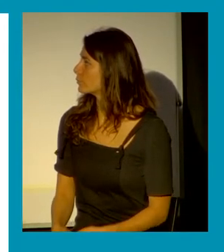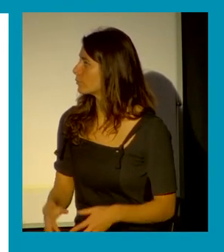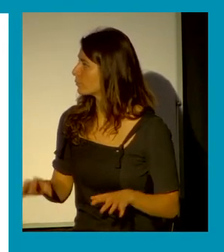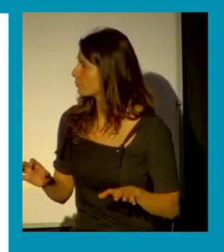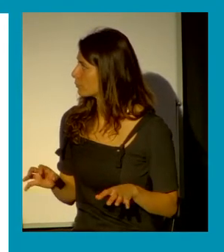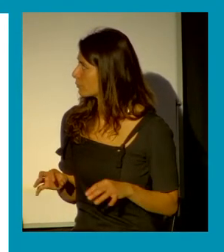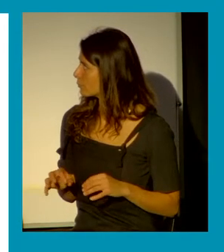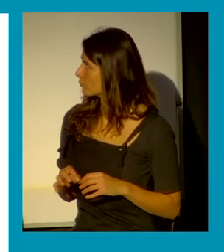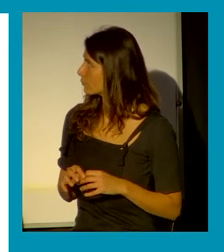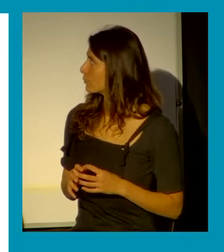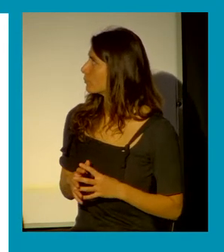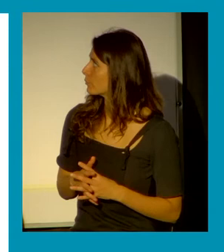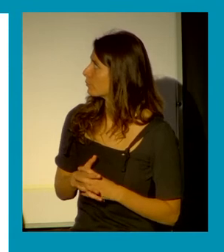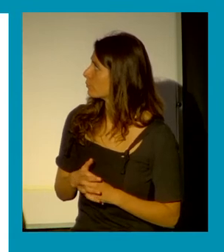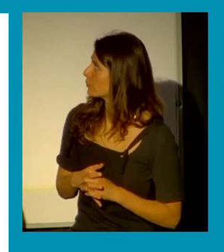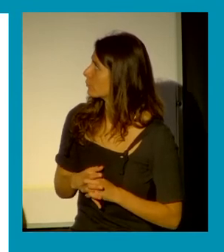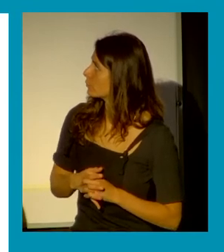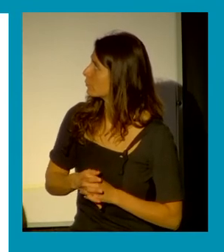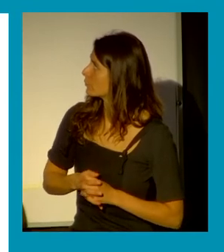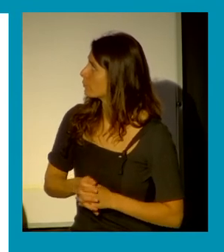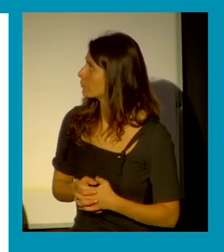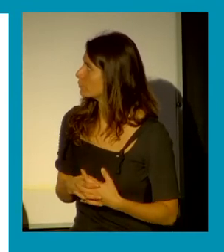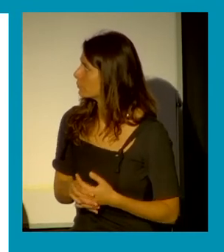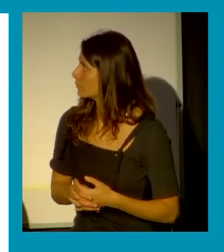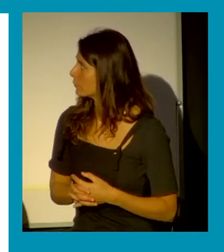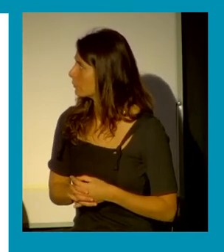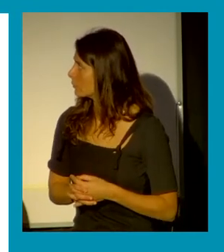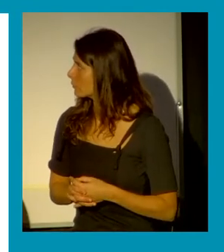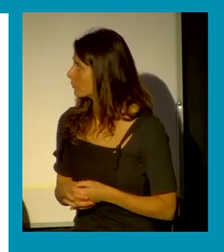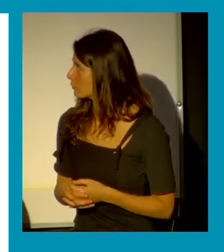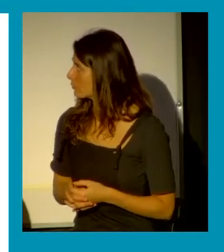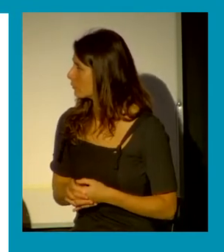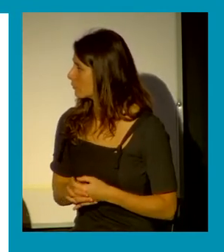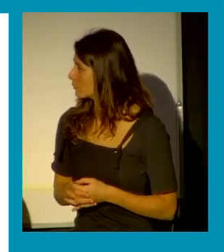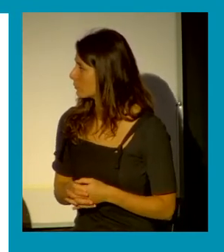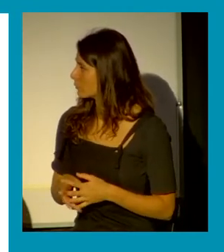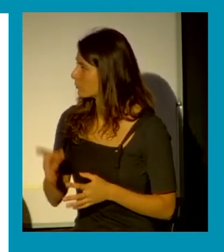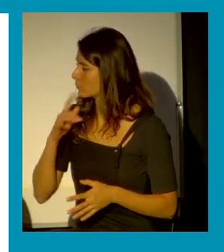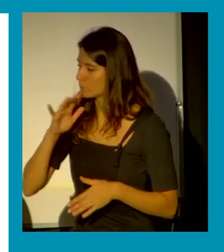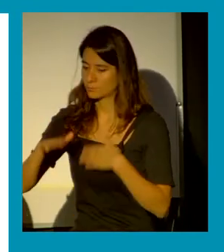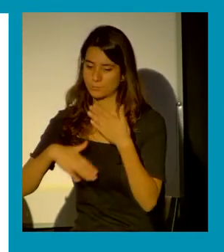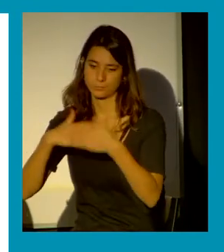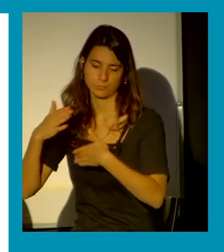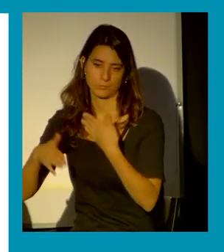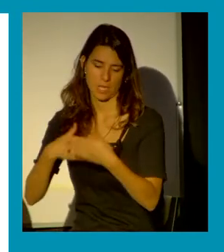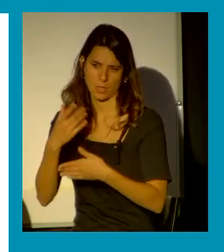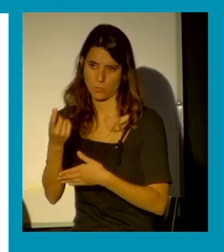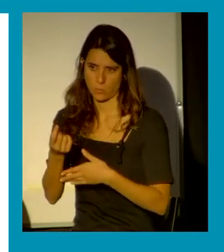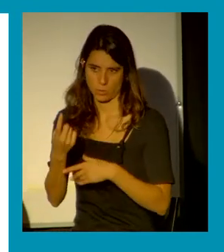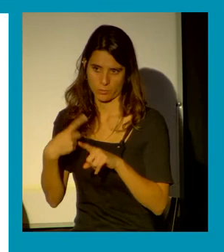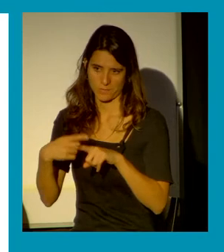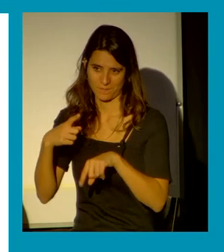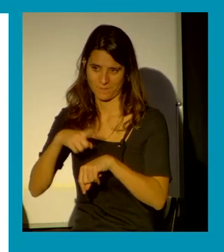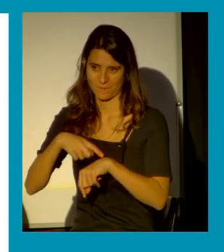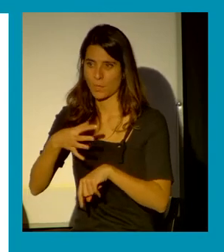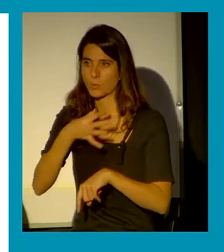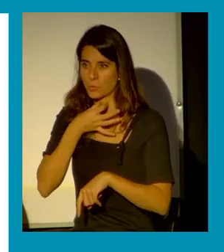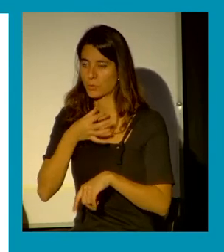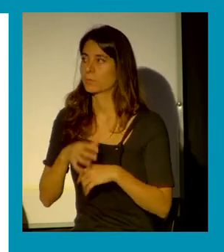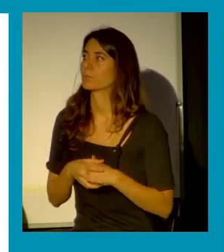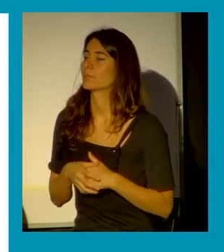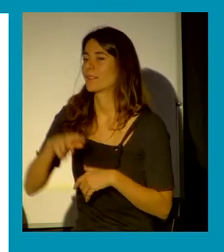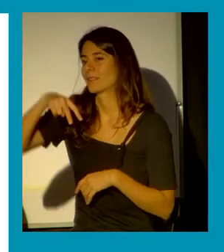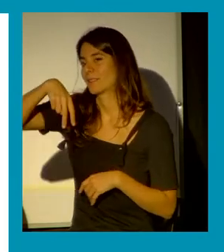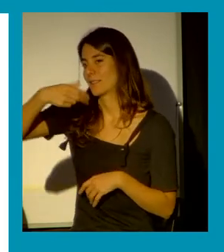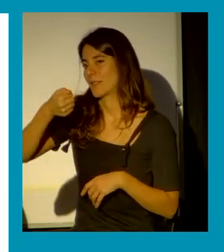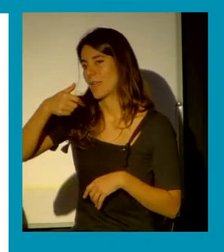digo mejor así ¿a dónde yo? aquí me salto a Nancy Fraser pero básicamente lo más importante de Nancy Fraser